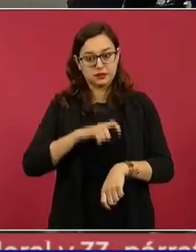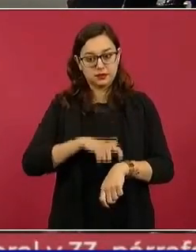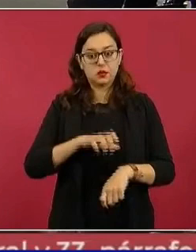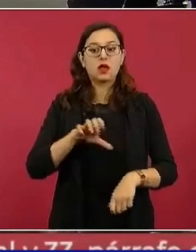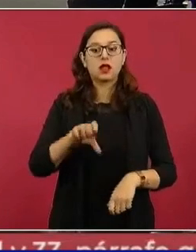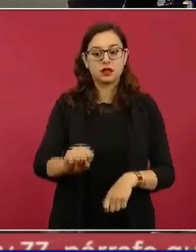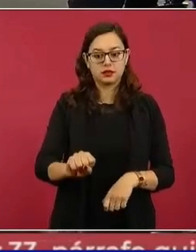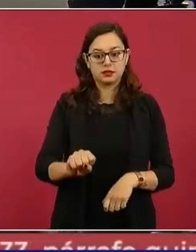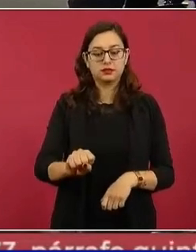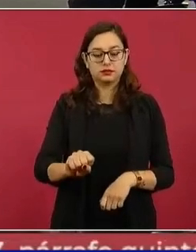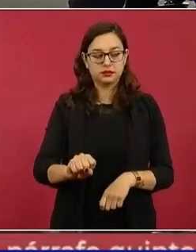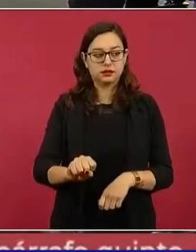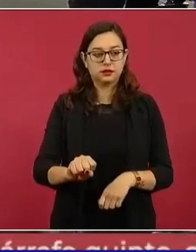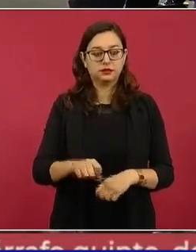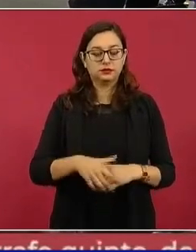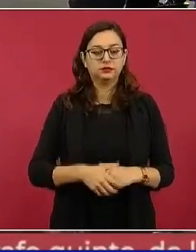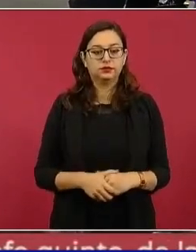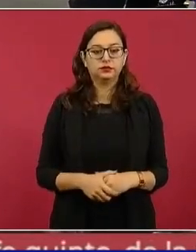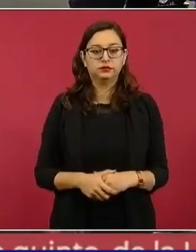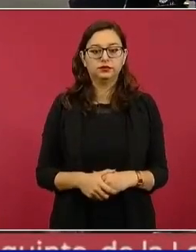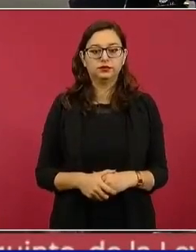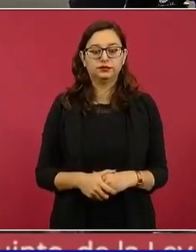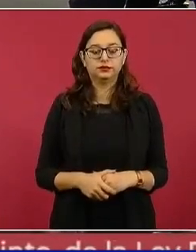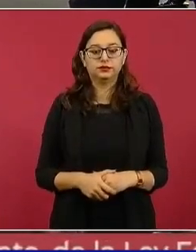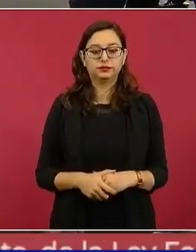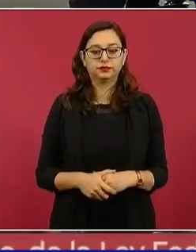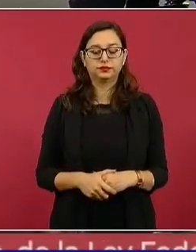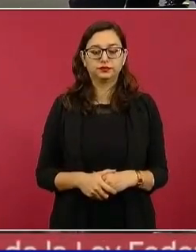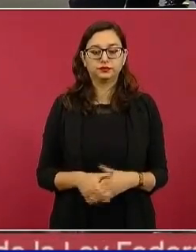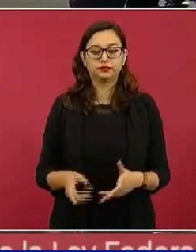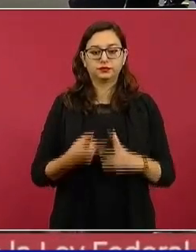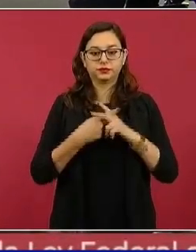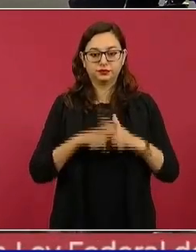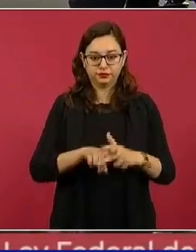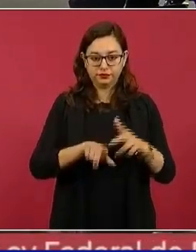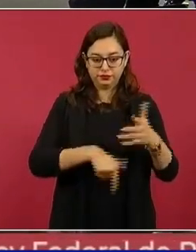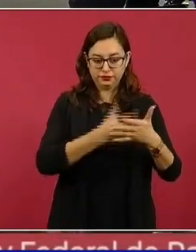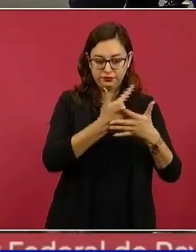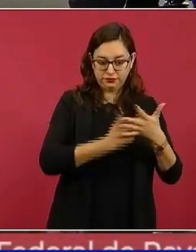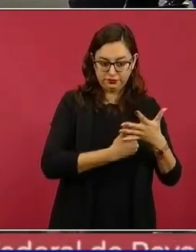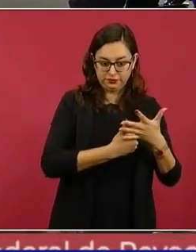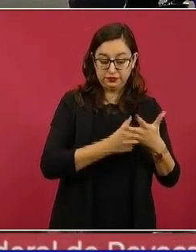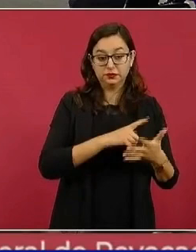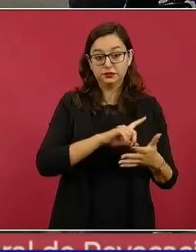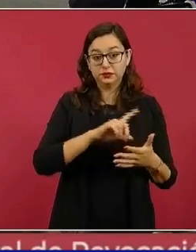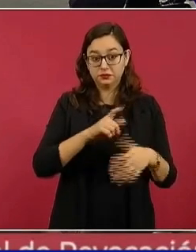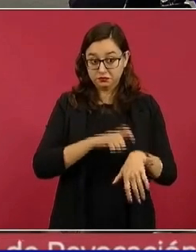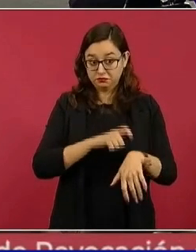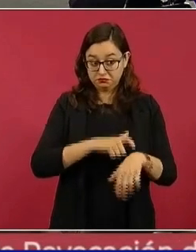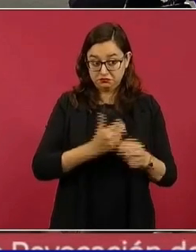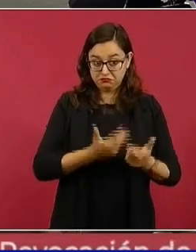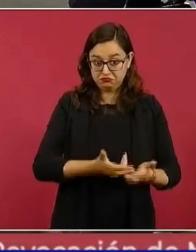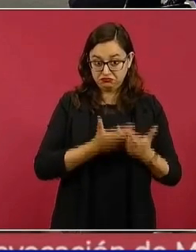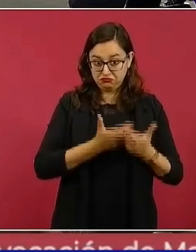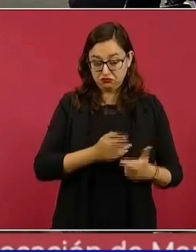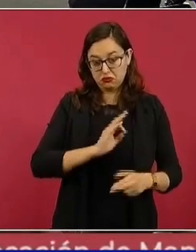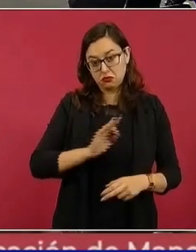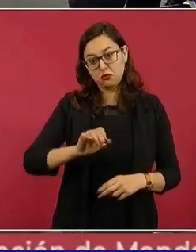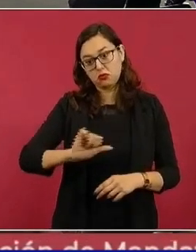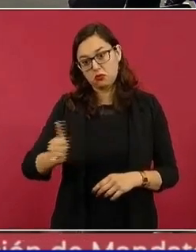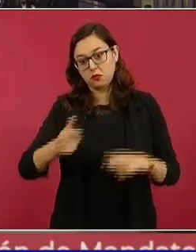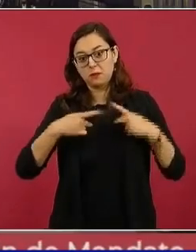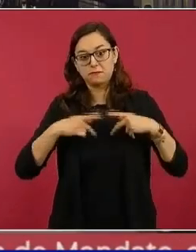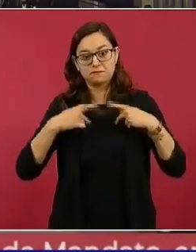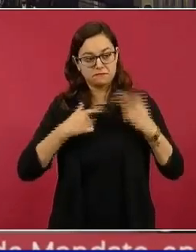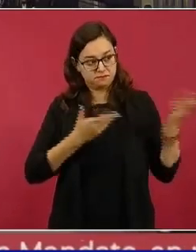pero nos vamos sobre los pendientes y si nos da tiempo, más. Adelante,